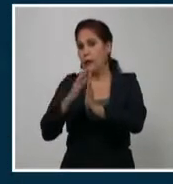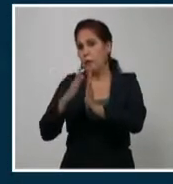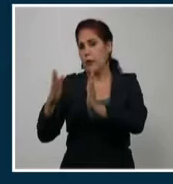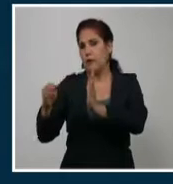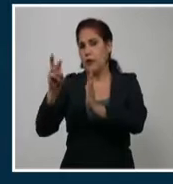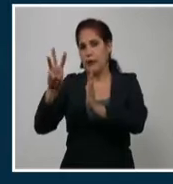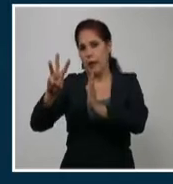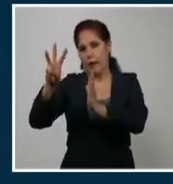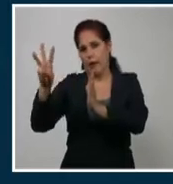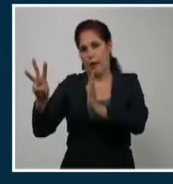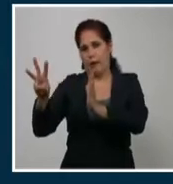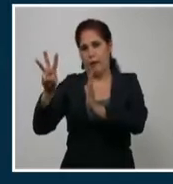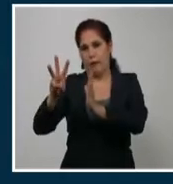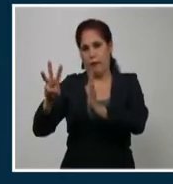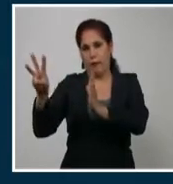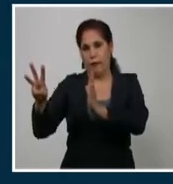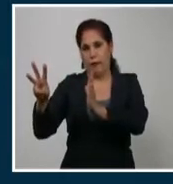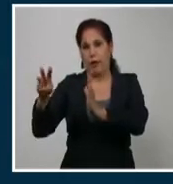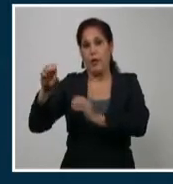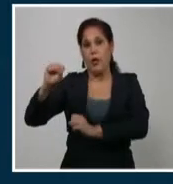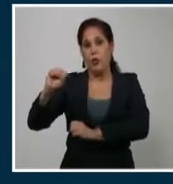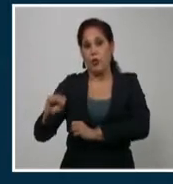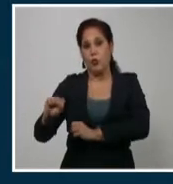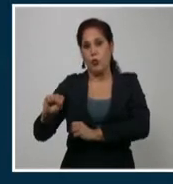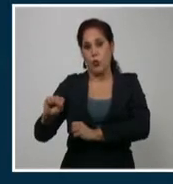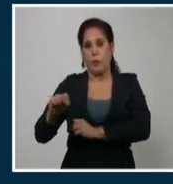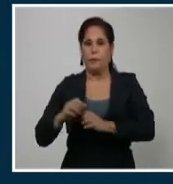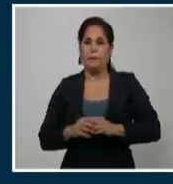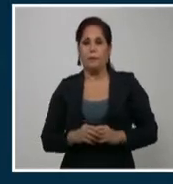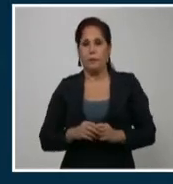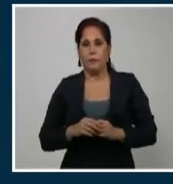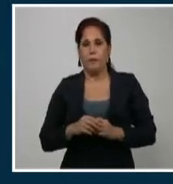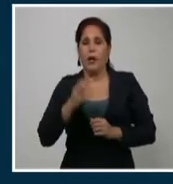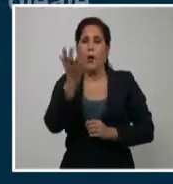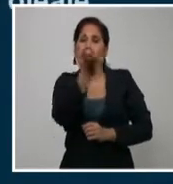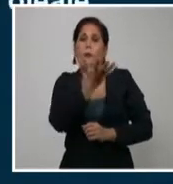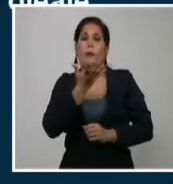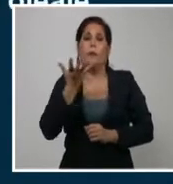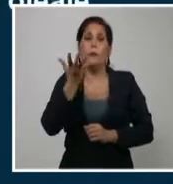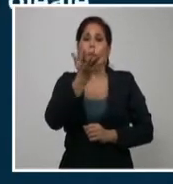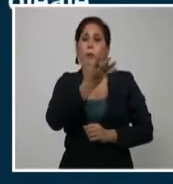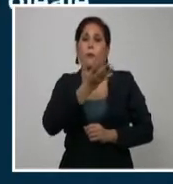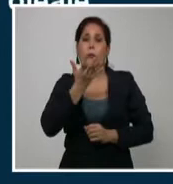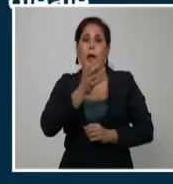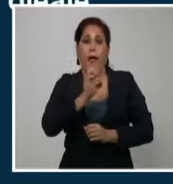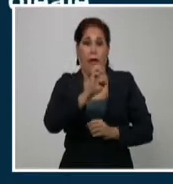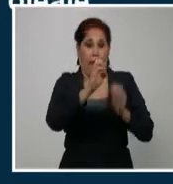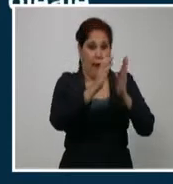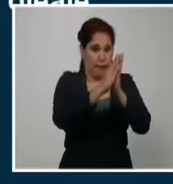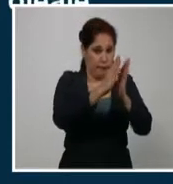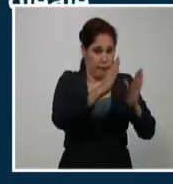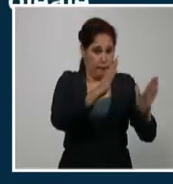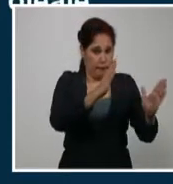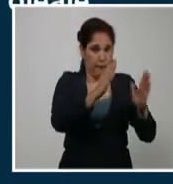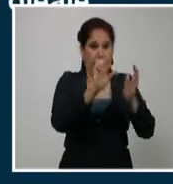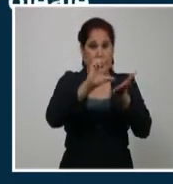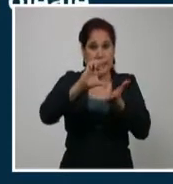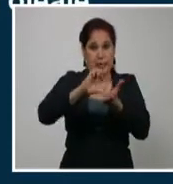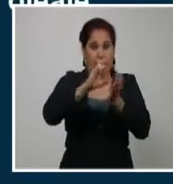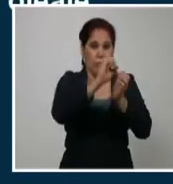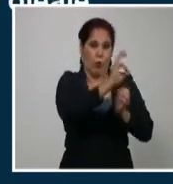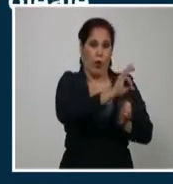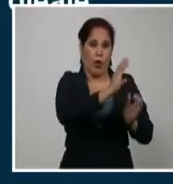33 grados celsius en la porción sur oriental. Los vientos soplarán de región este en las regiones central y